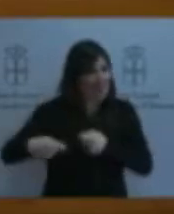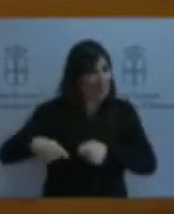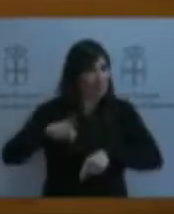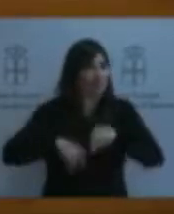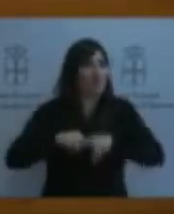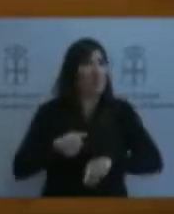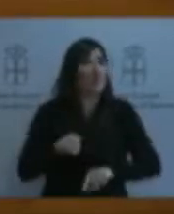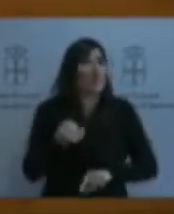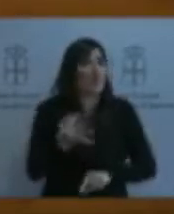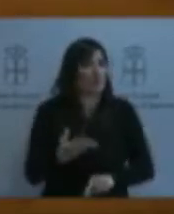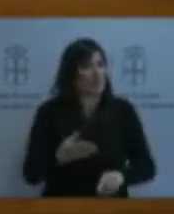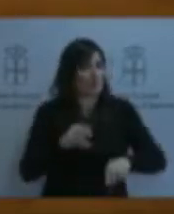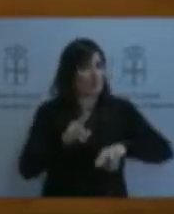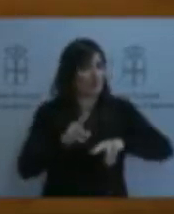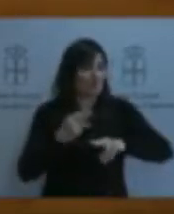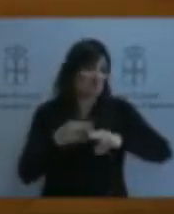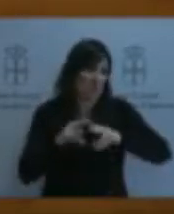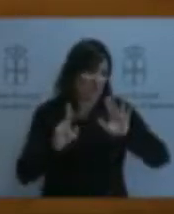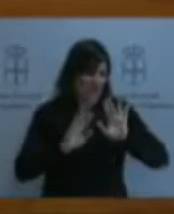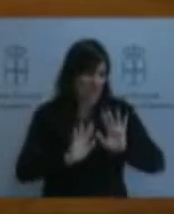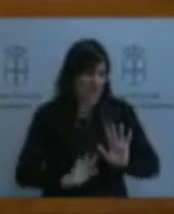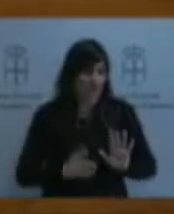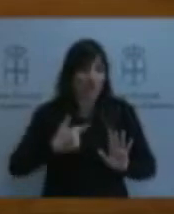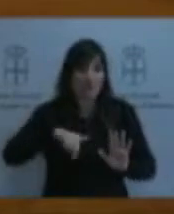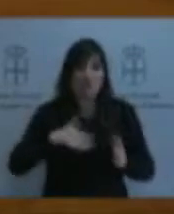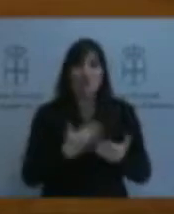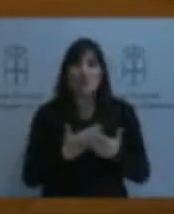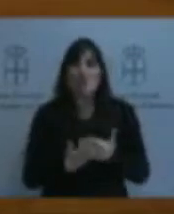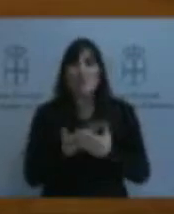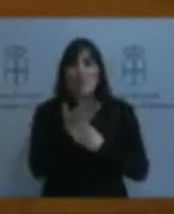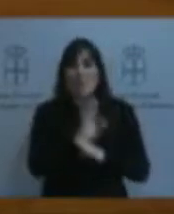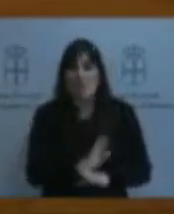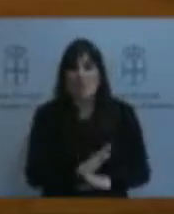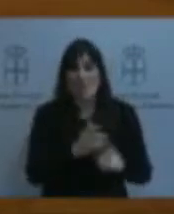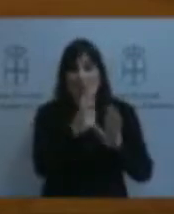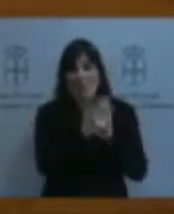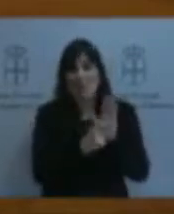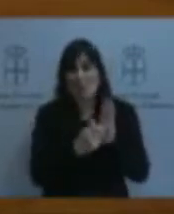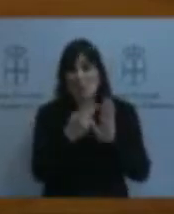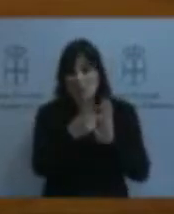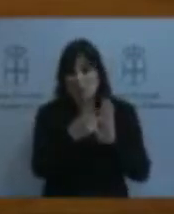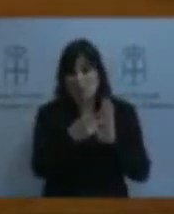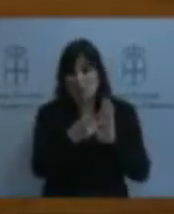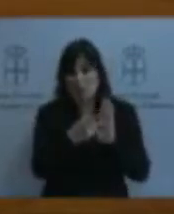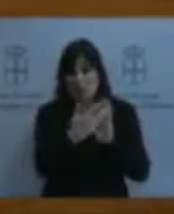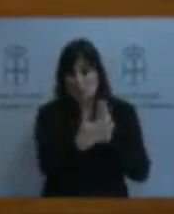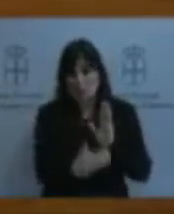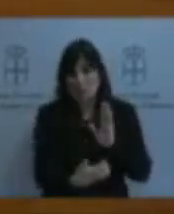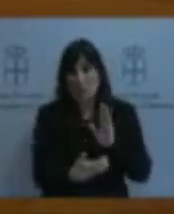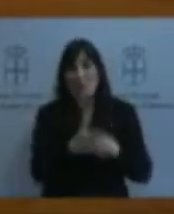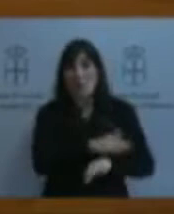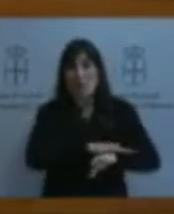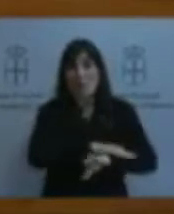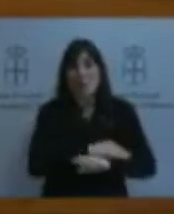razón proponemos los dos primeros apartados del punto uno, es decir, que el Gobierno asturiano se reúna primero con el sector